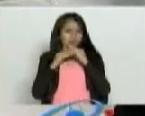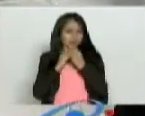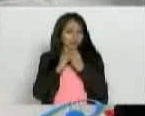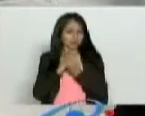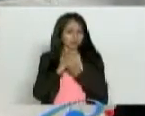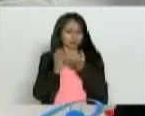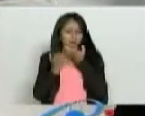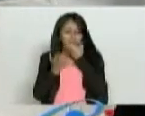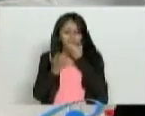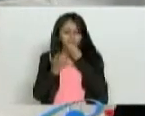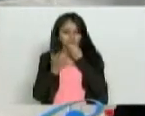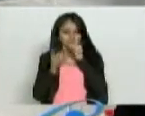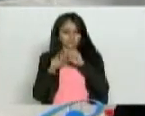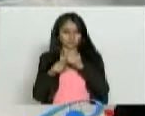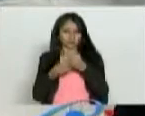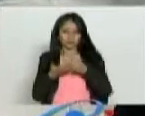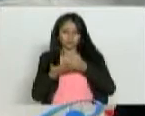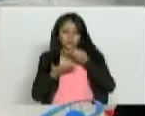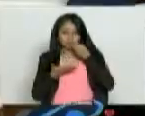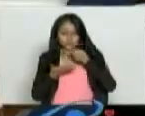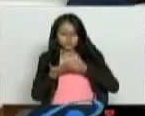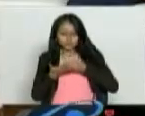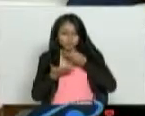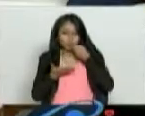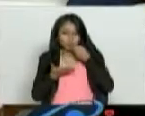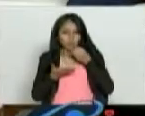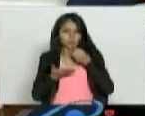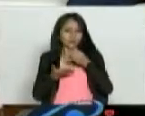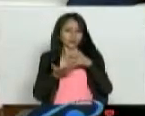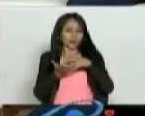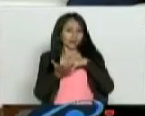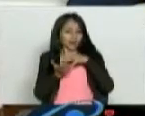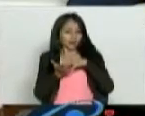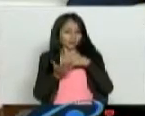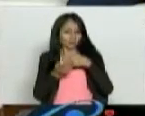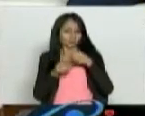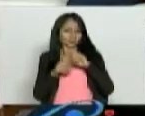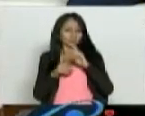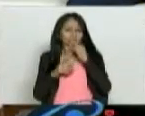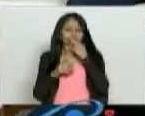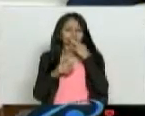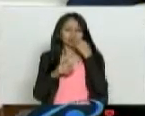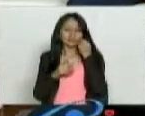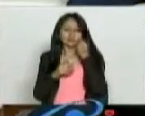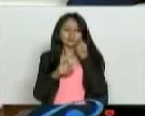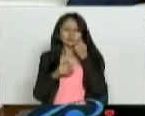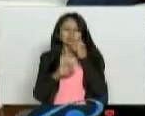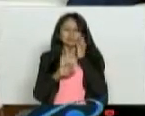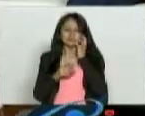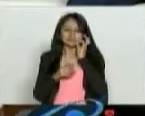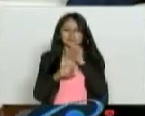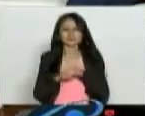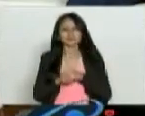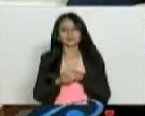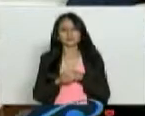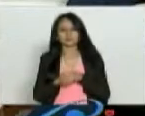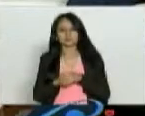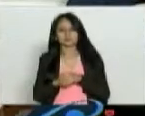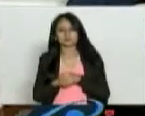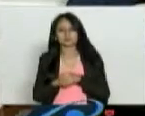el alimento, lo pueden suasar. En el arroz. En el arroz. Además que le da un sabor muy bueno a las comidas. ¿Sabe por qué?